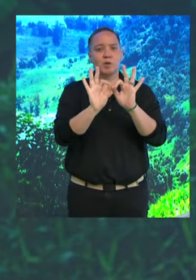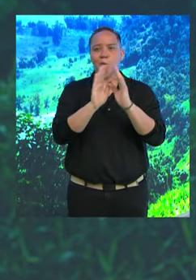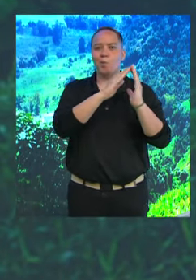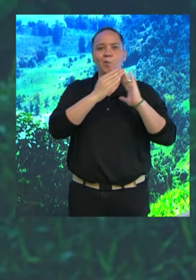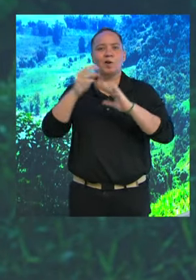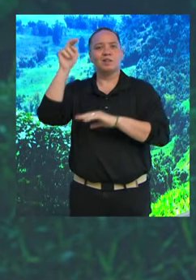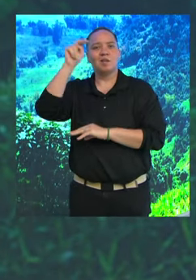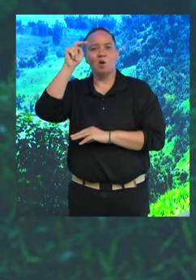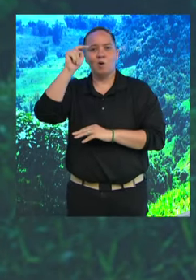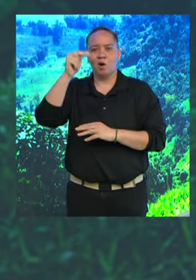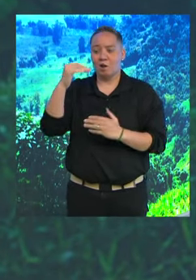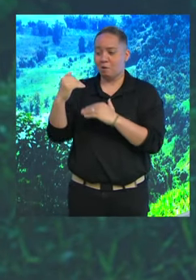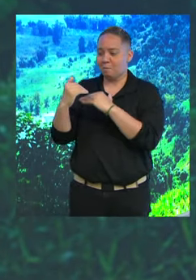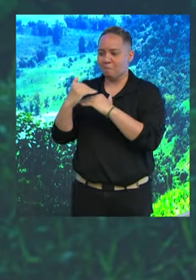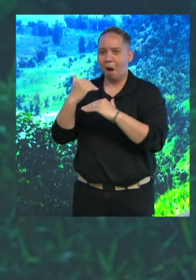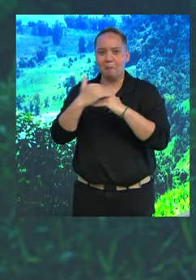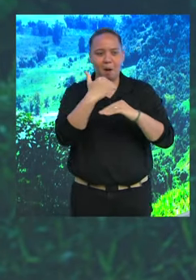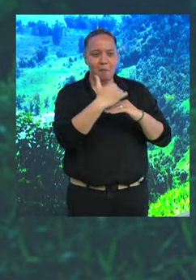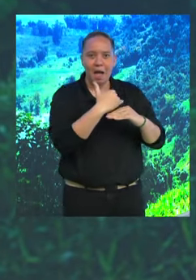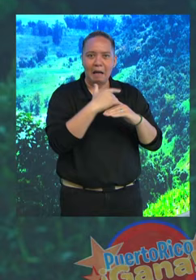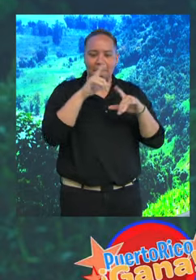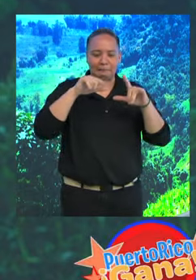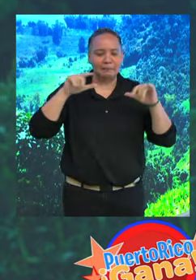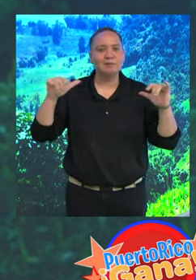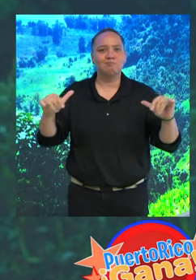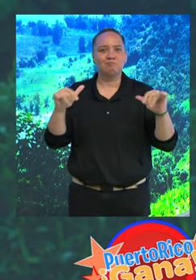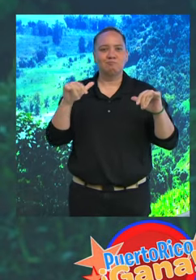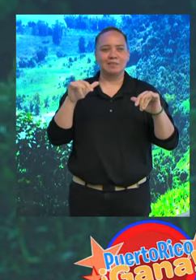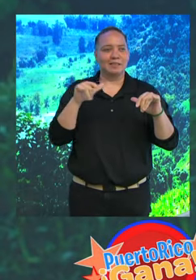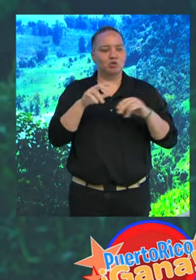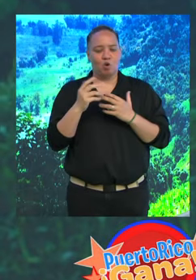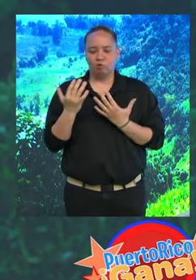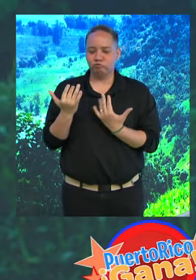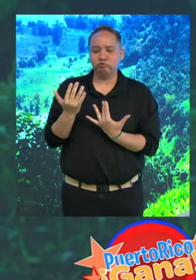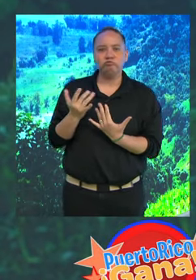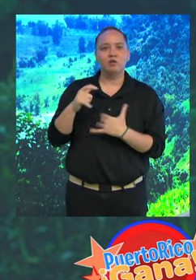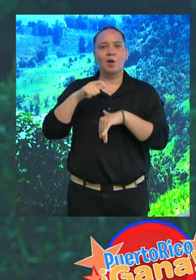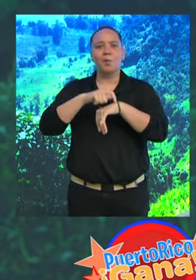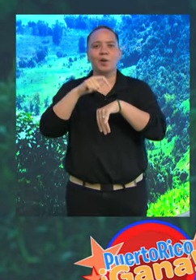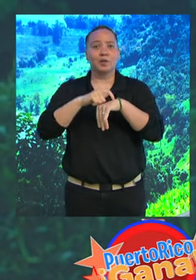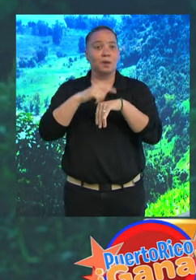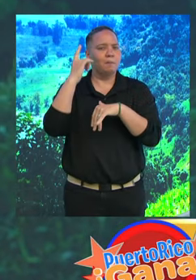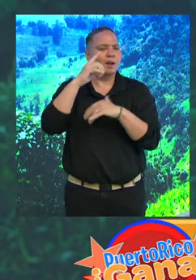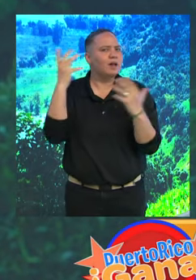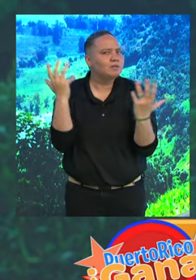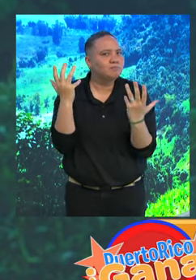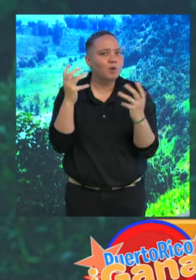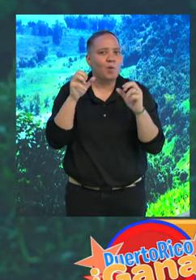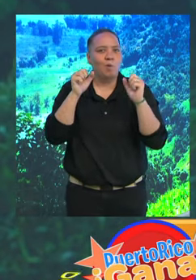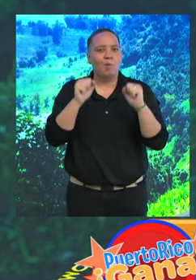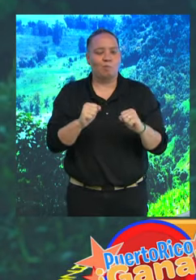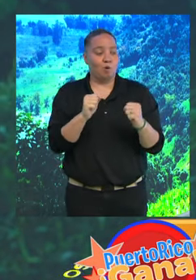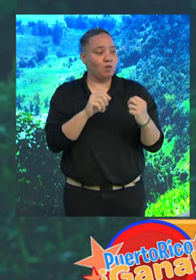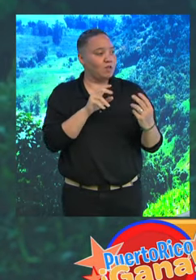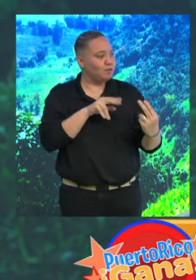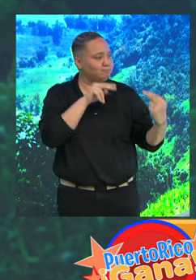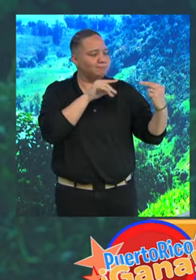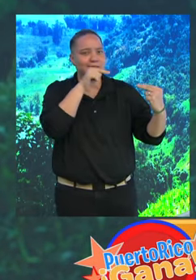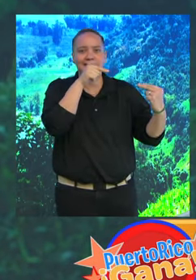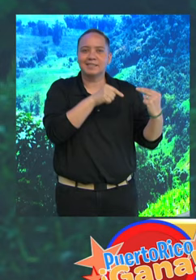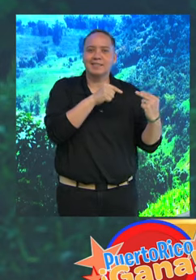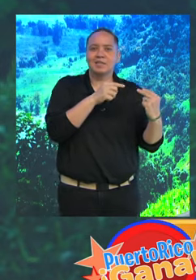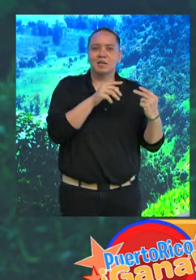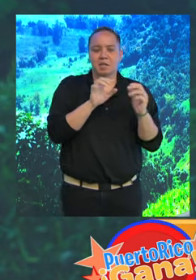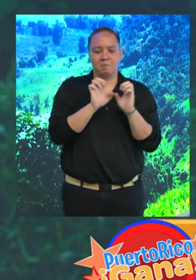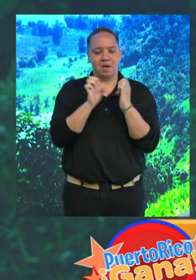Nahuabo que he recibido múltiples mensajes en los que estoy allí sentadita esperando que llegue este momento para poder ver a esta servidora y también me acompaña parte